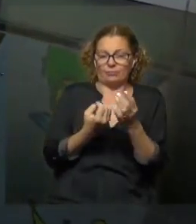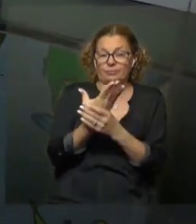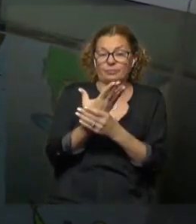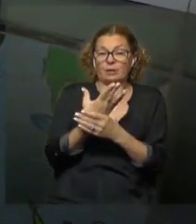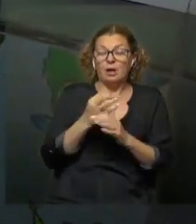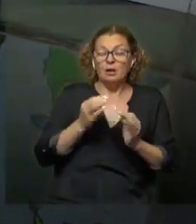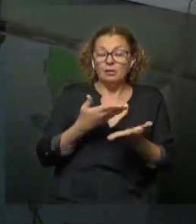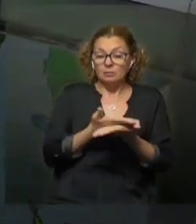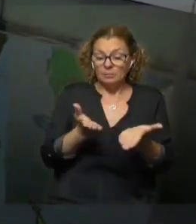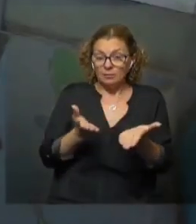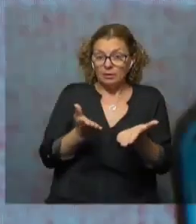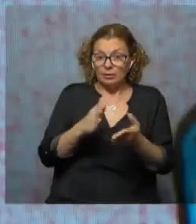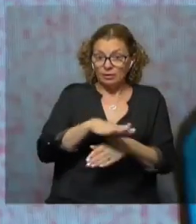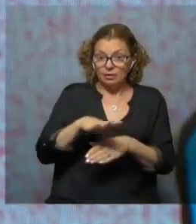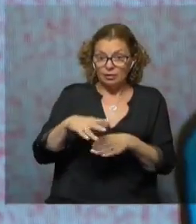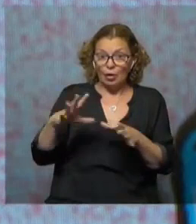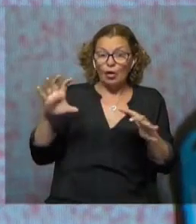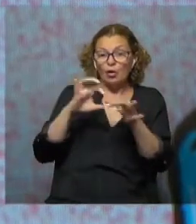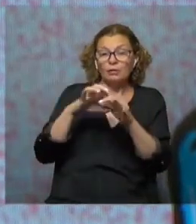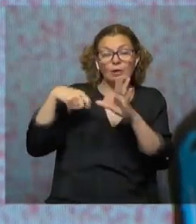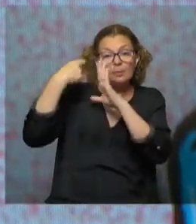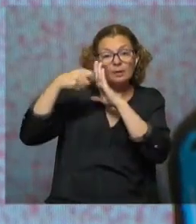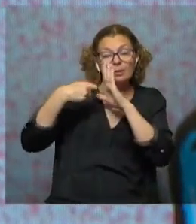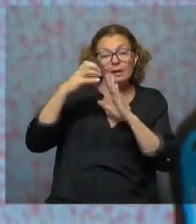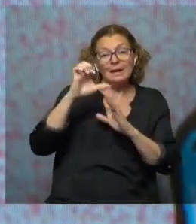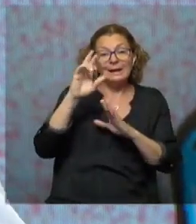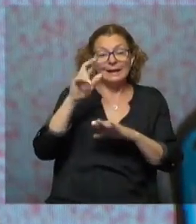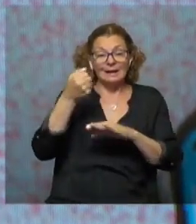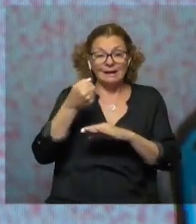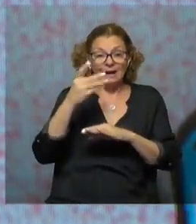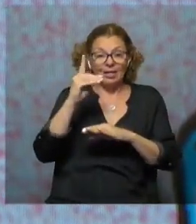niños, es decir, te lo conecto con la película La era del hielo, ¿no?